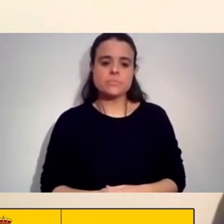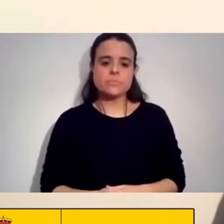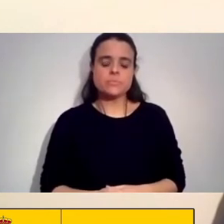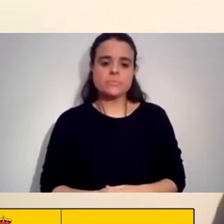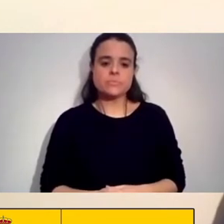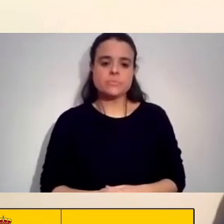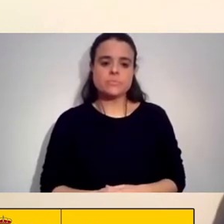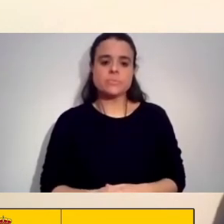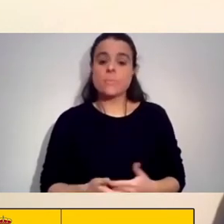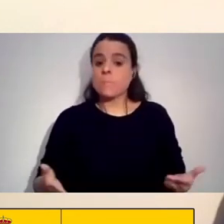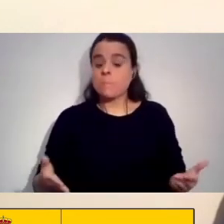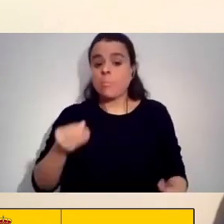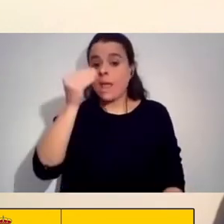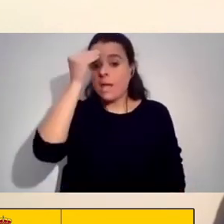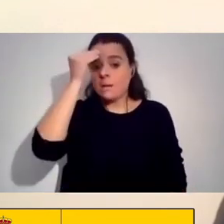Creo Que